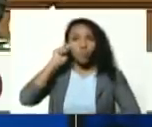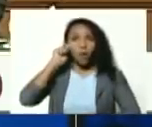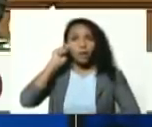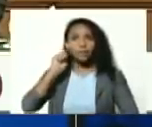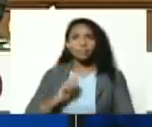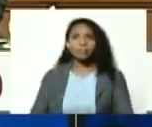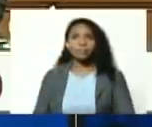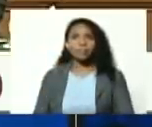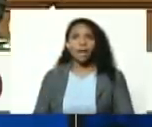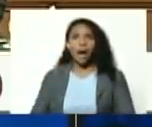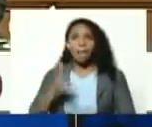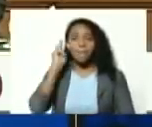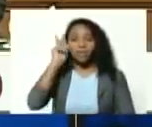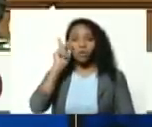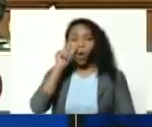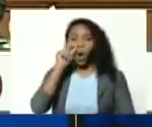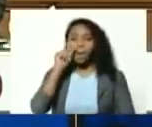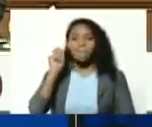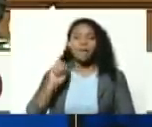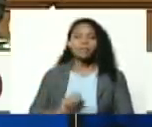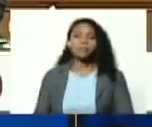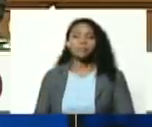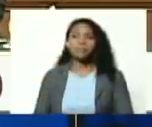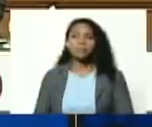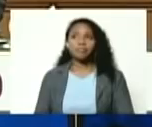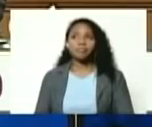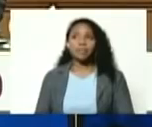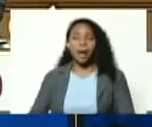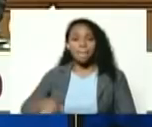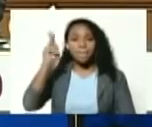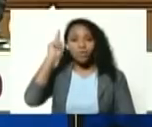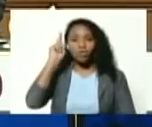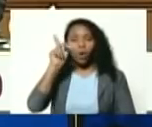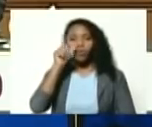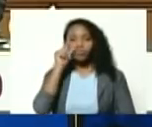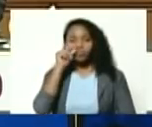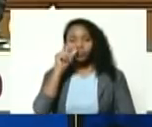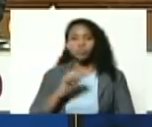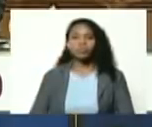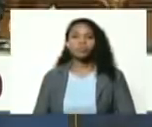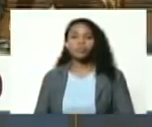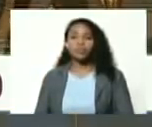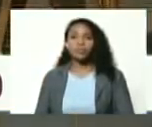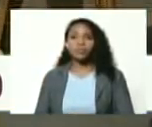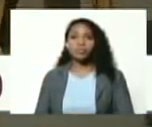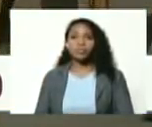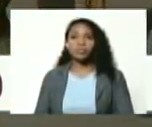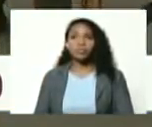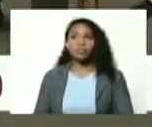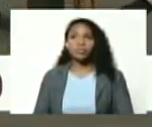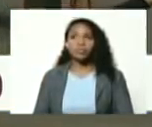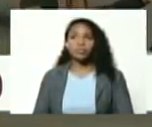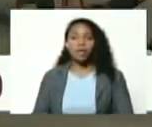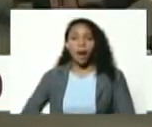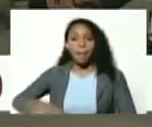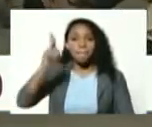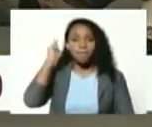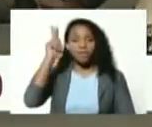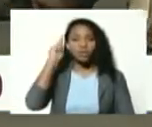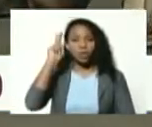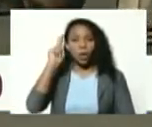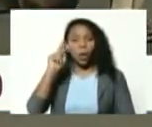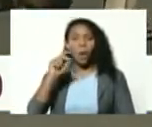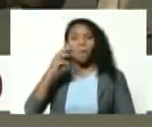el profesor nelson guzmán el profesor jerónimo pérez rascanieri el profesor